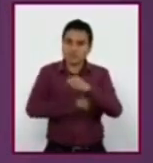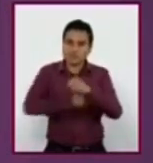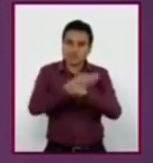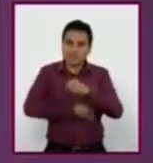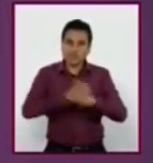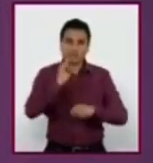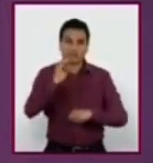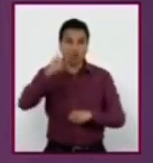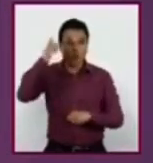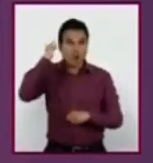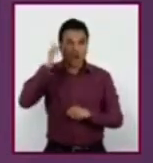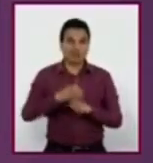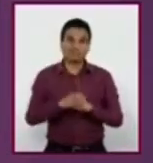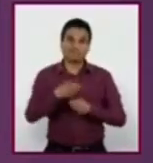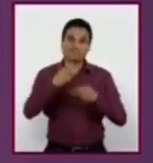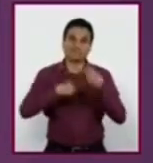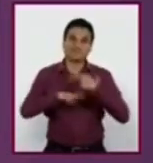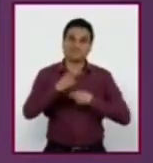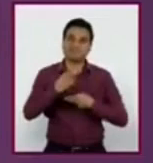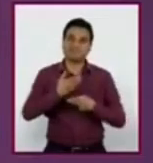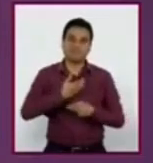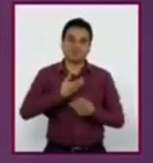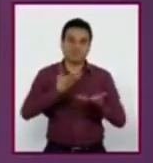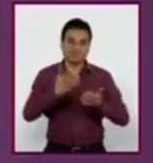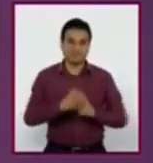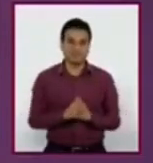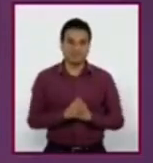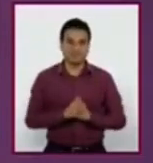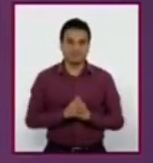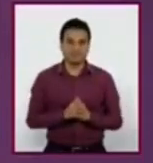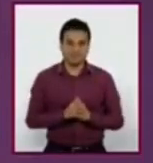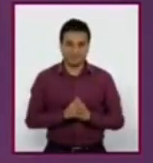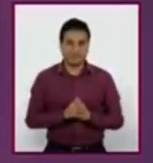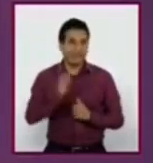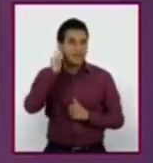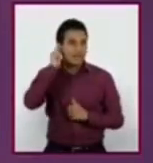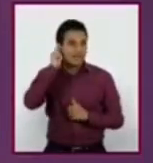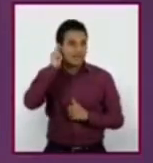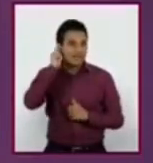Ojalá estuviera la palomilla. La Paz, Baja California Sur.